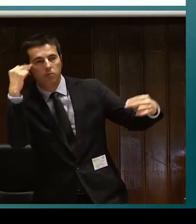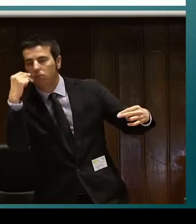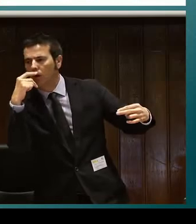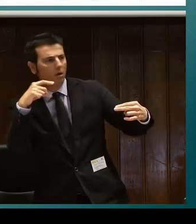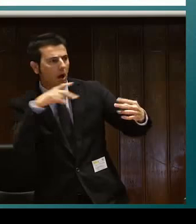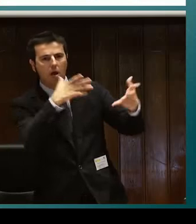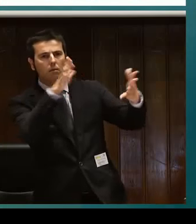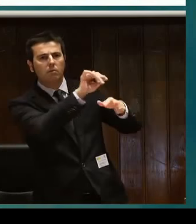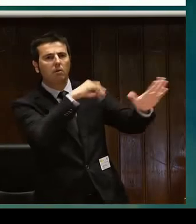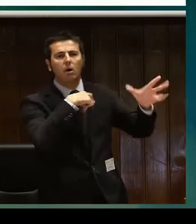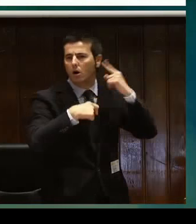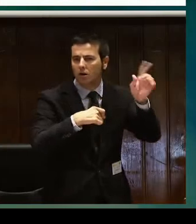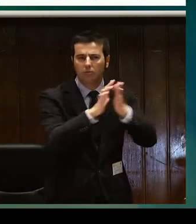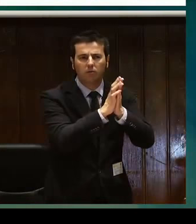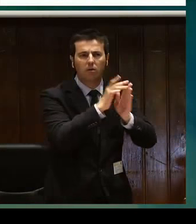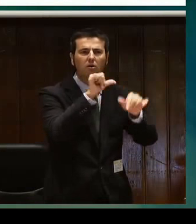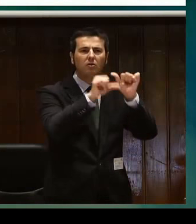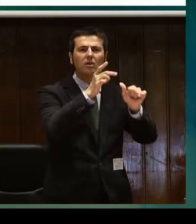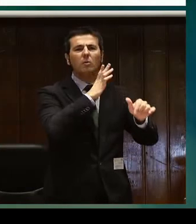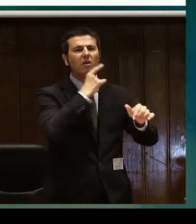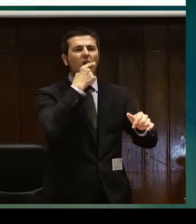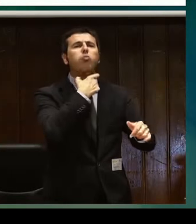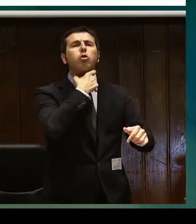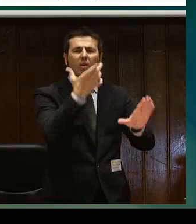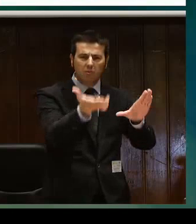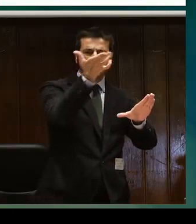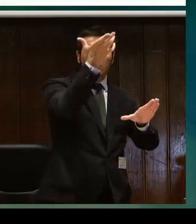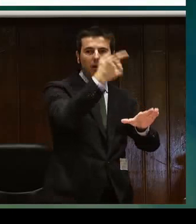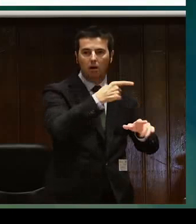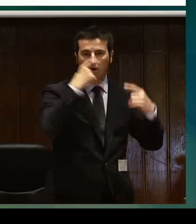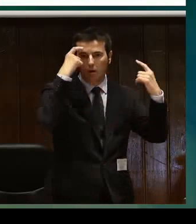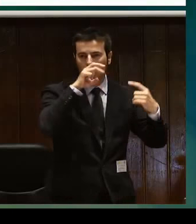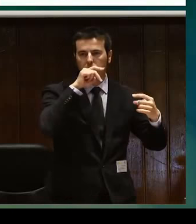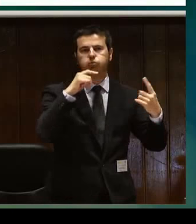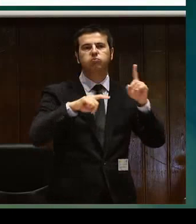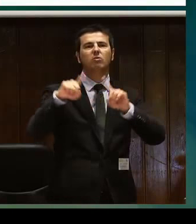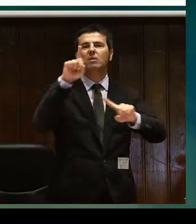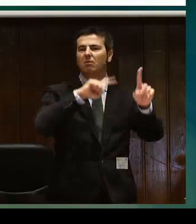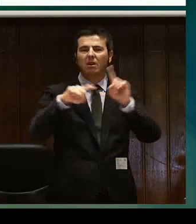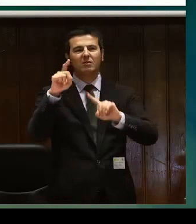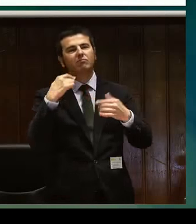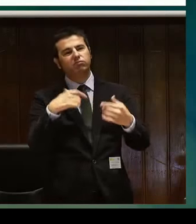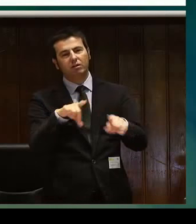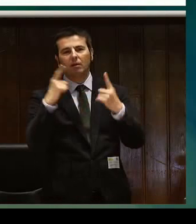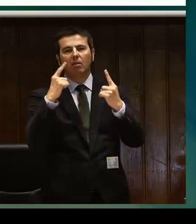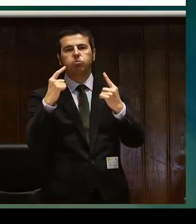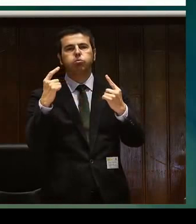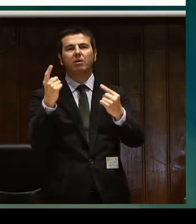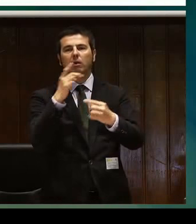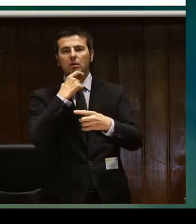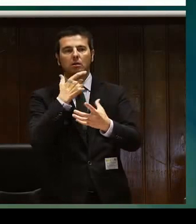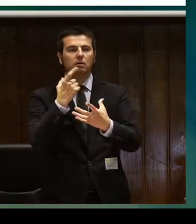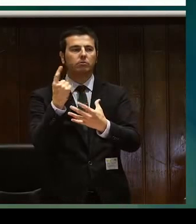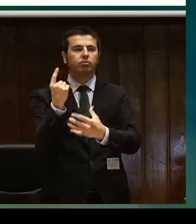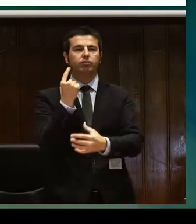se establece mediante la lengua oral y le ocurre lo mismo, que cuando empieza a perder la audición tiene que estar